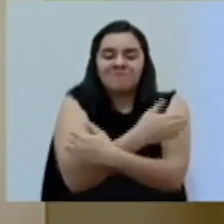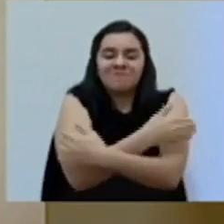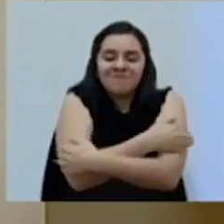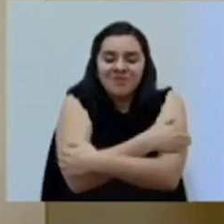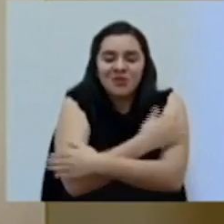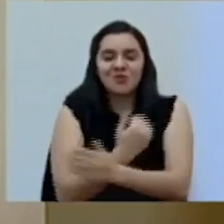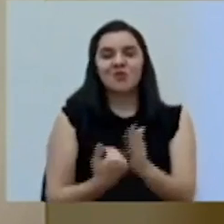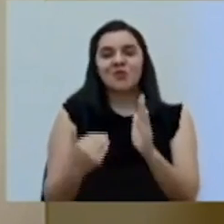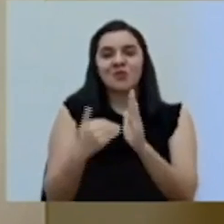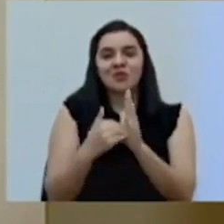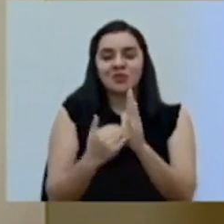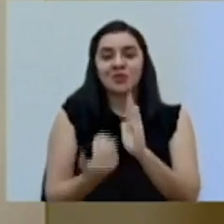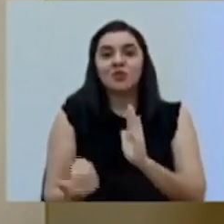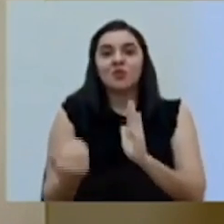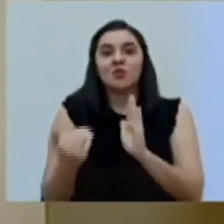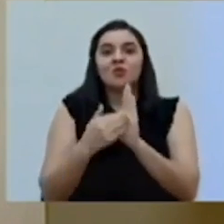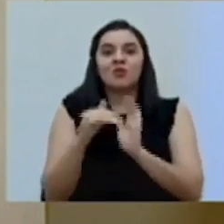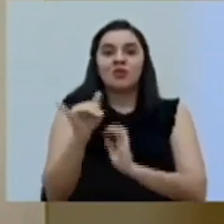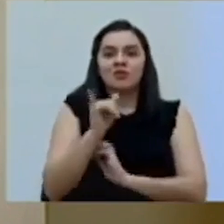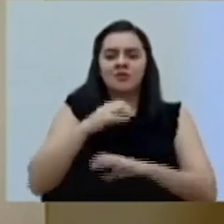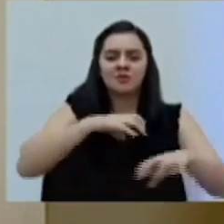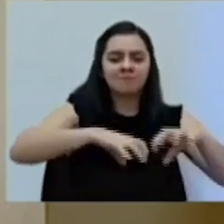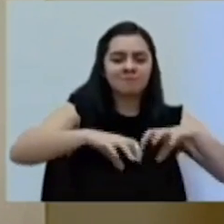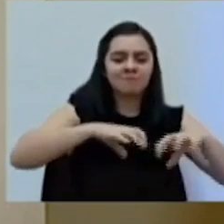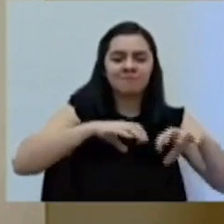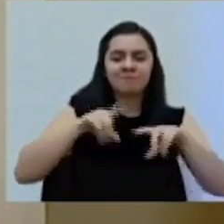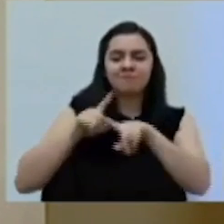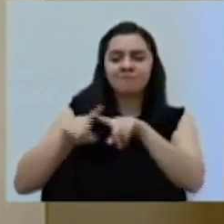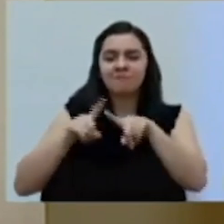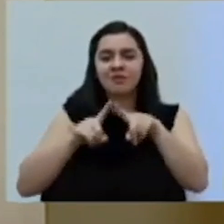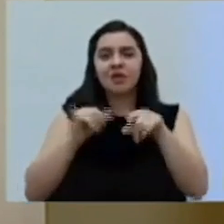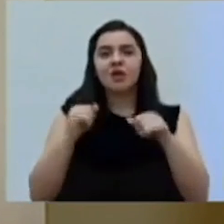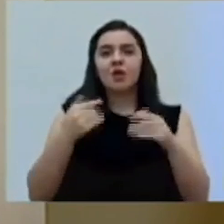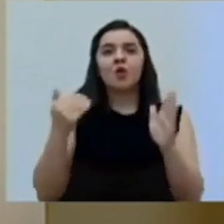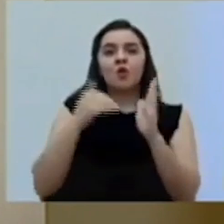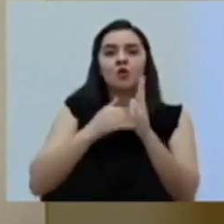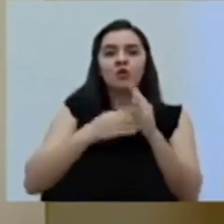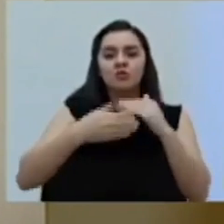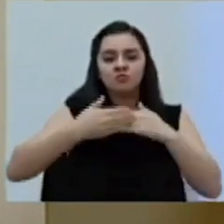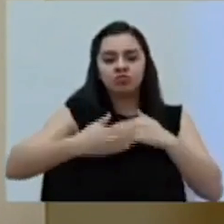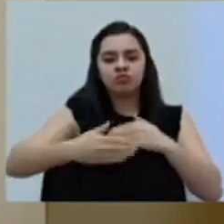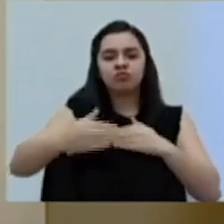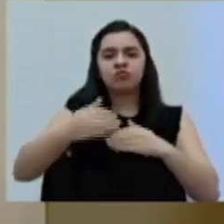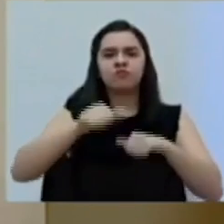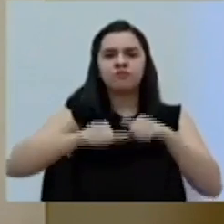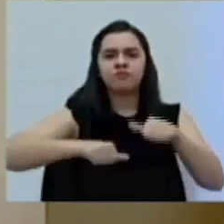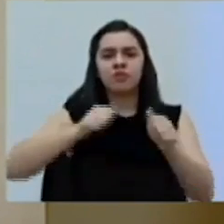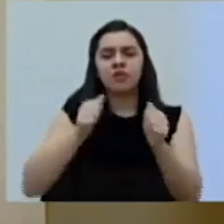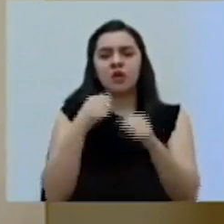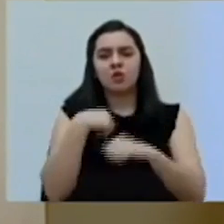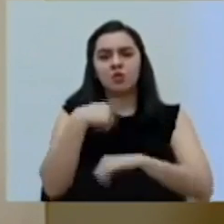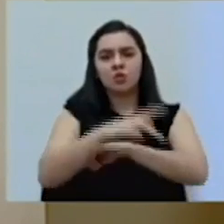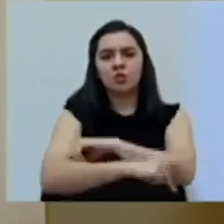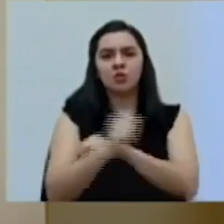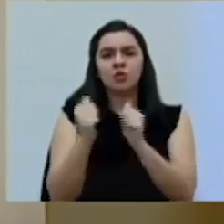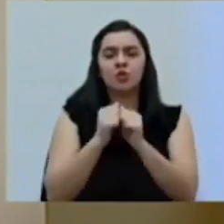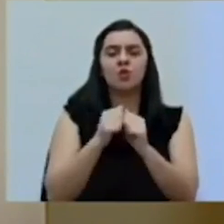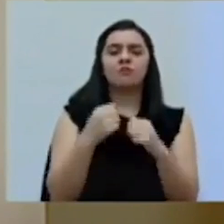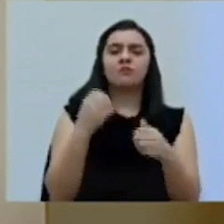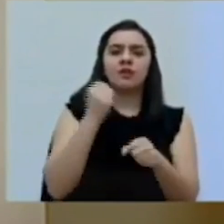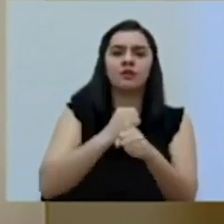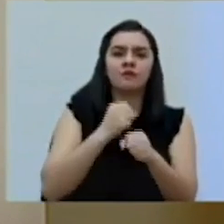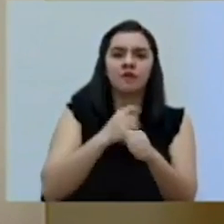nuevamente, podamos retomar todas las actividades y podamos sacar adelante a nuestro país con empleo, con bienestar, con salud